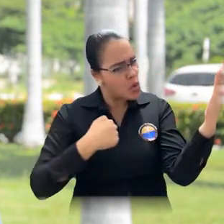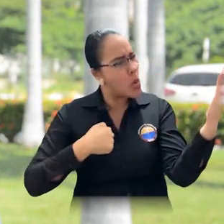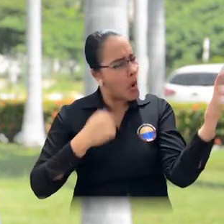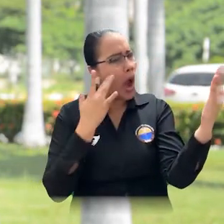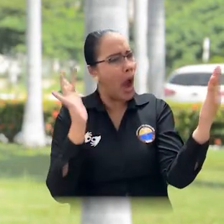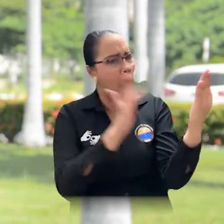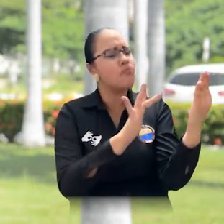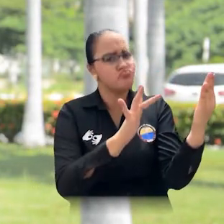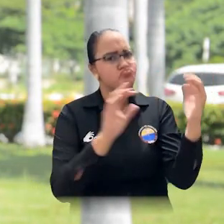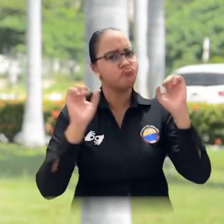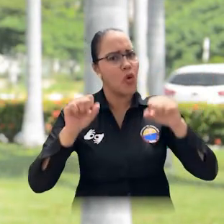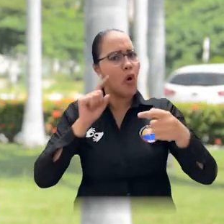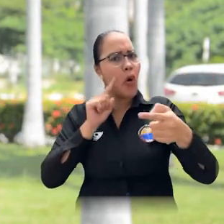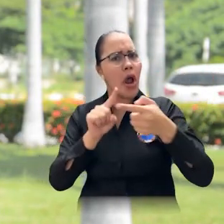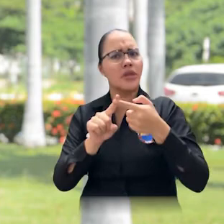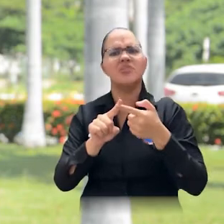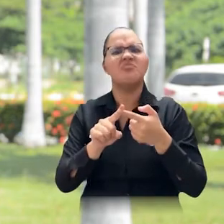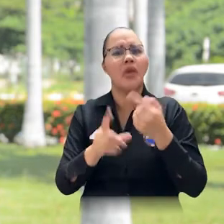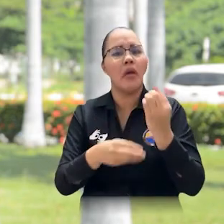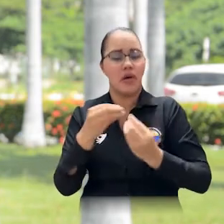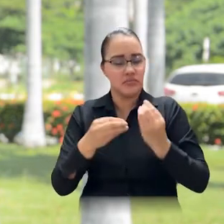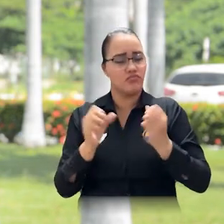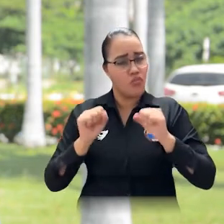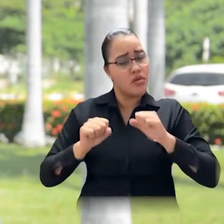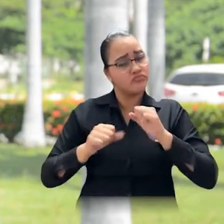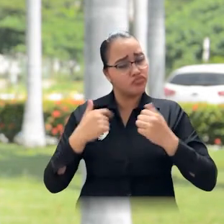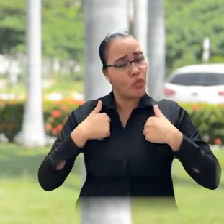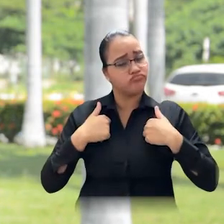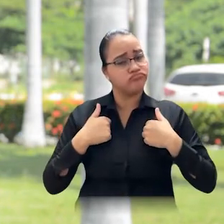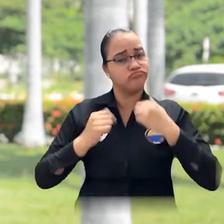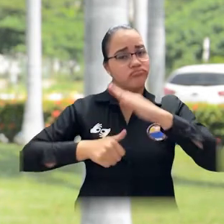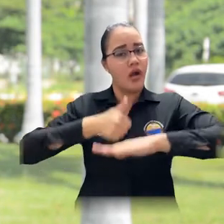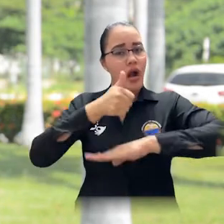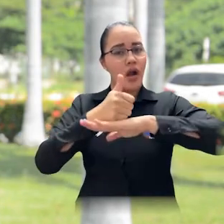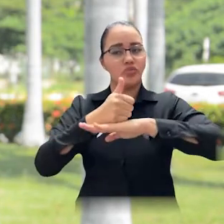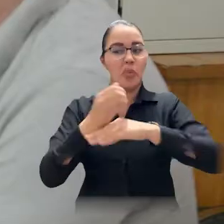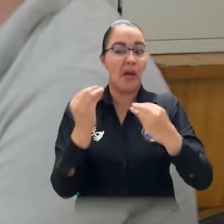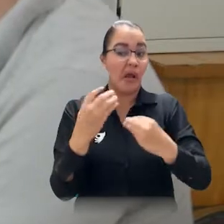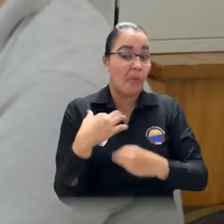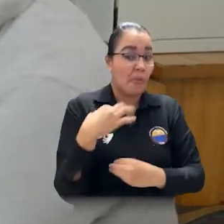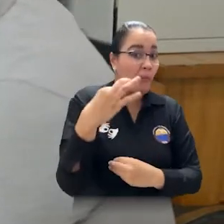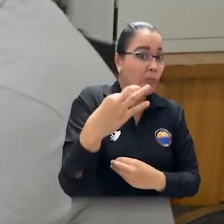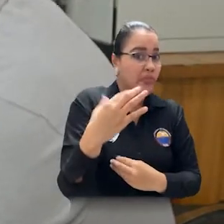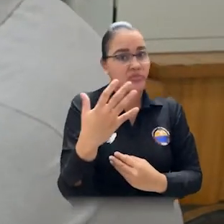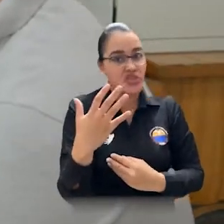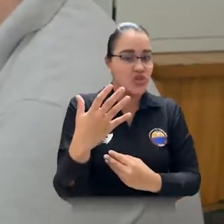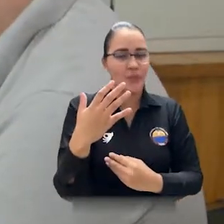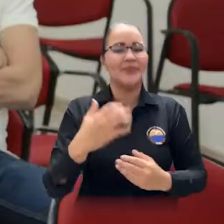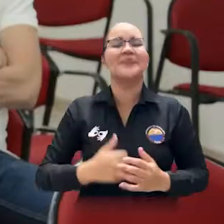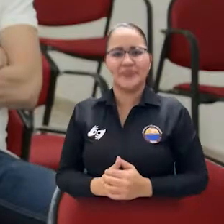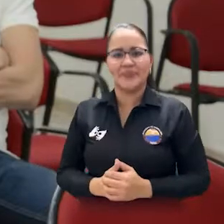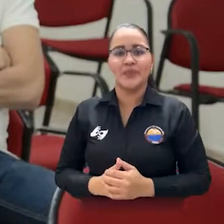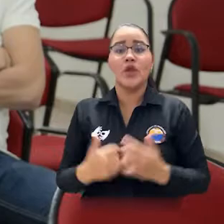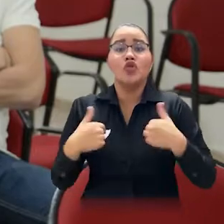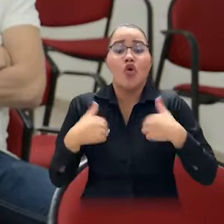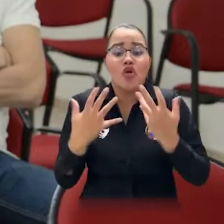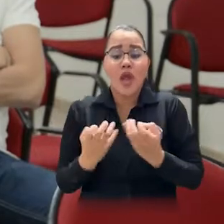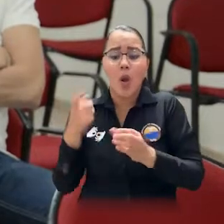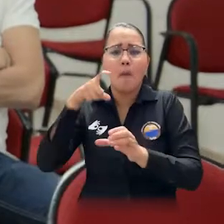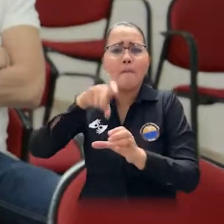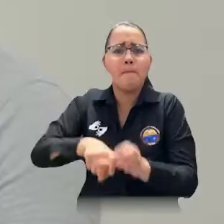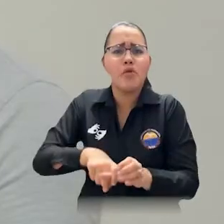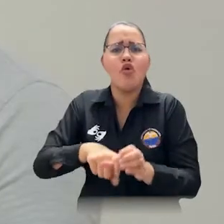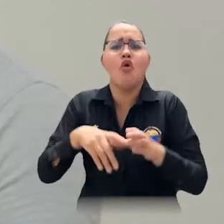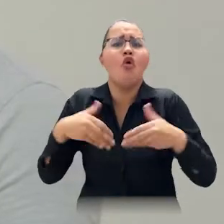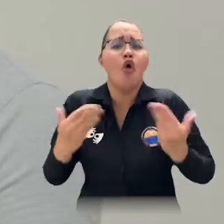inscribirse a través de las plataformas que se han habilitado para ello. La inscripción que deberá hacerse a través de la